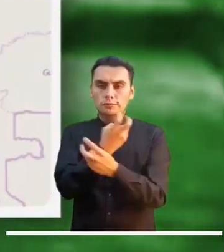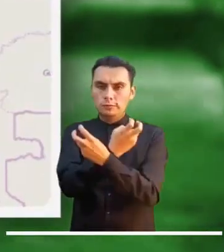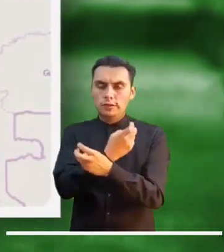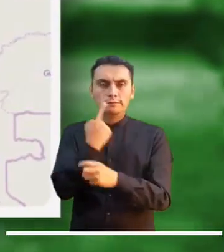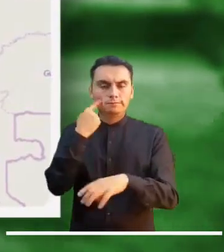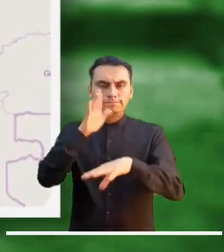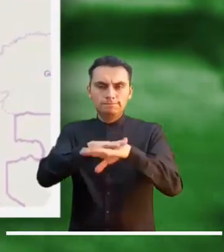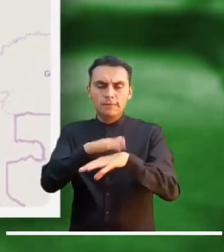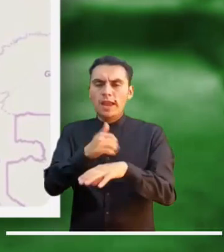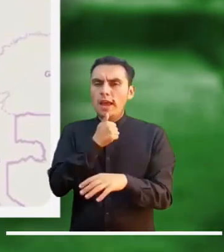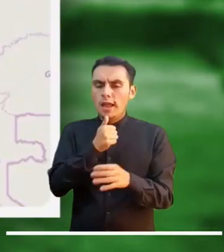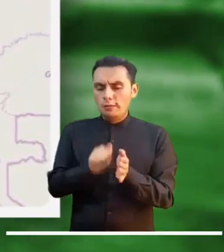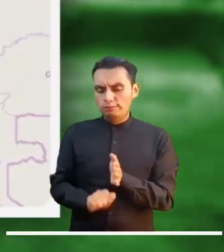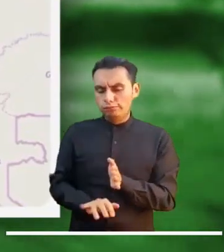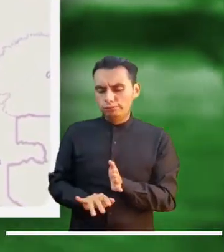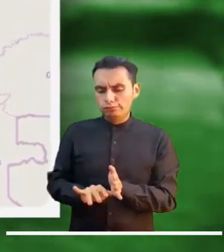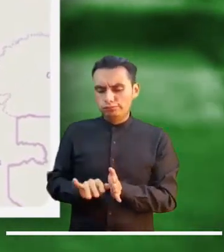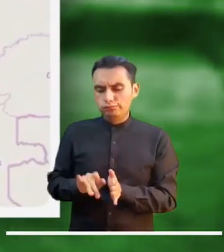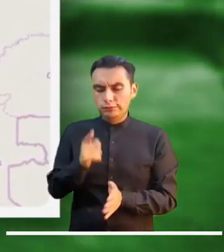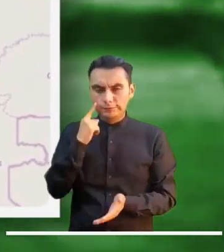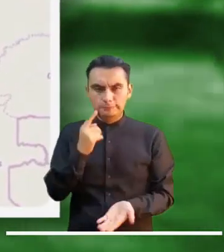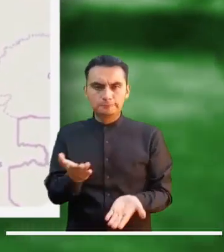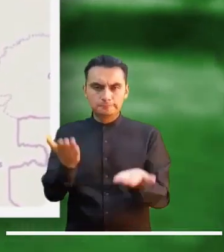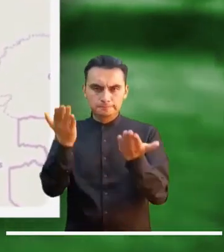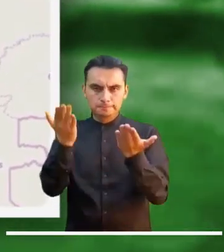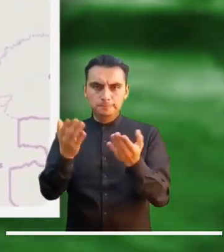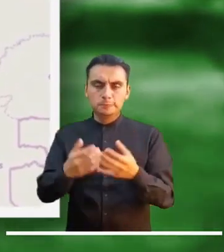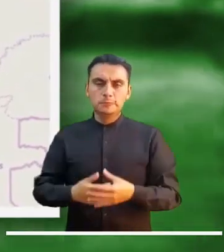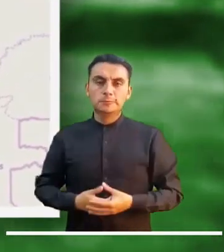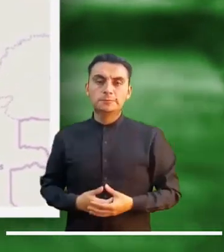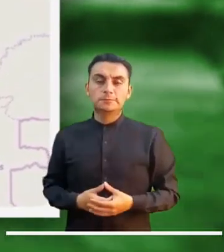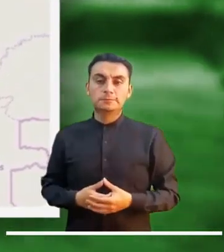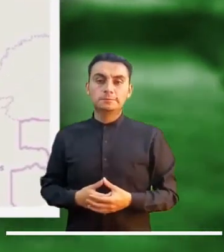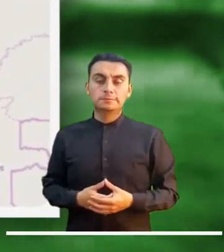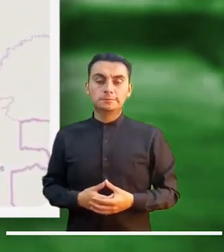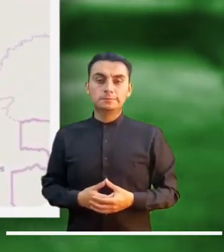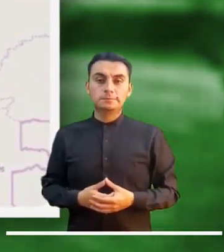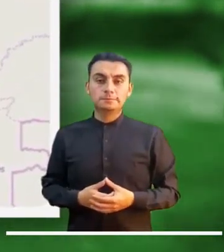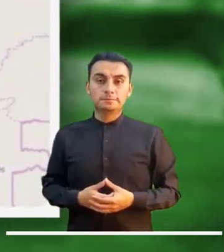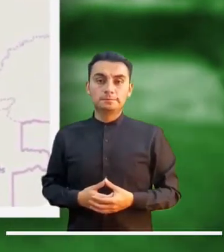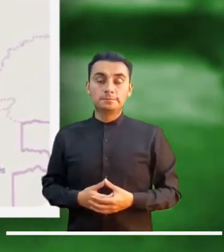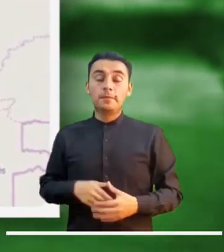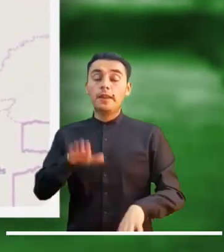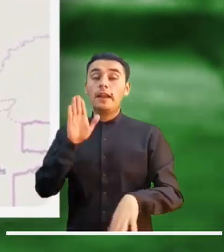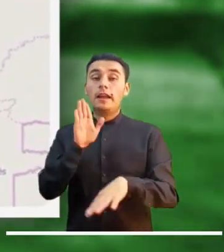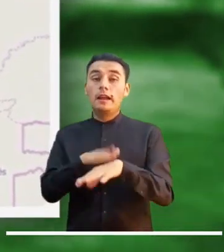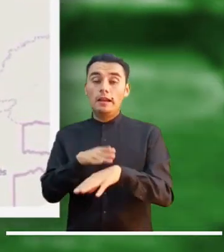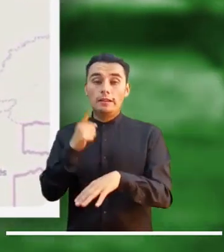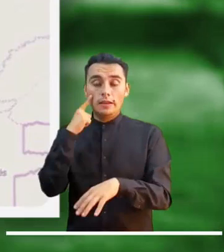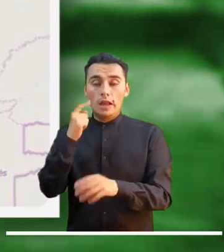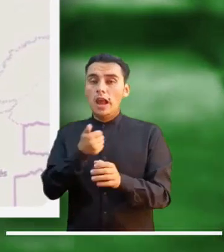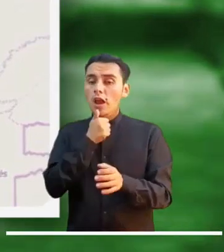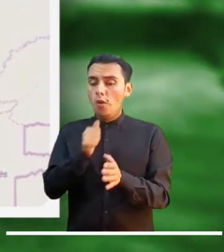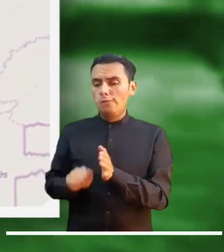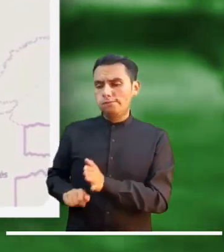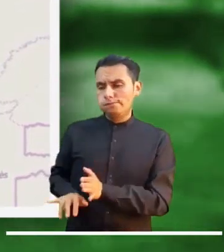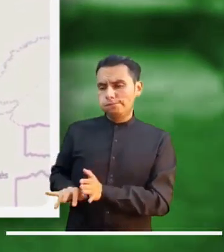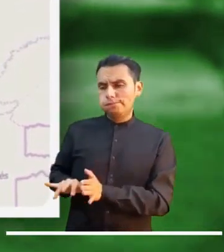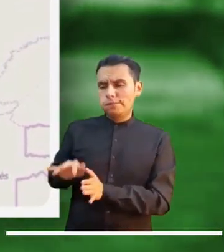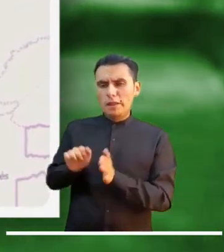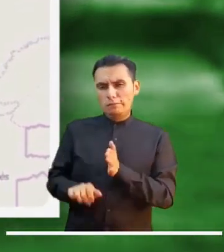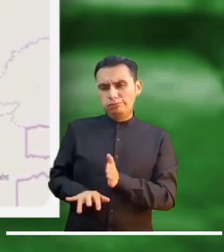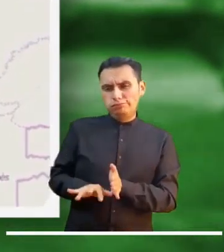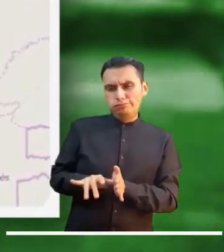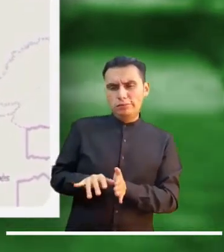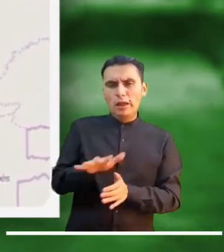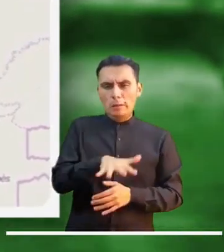Alerta roja en Huila, donde se reporta creciente del río Fortalecillas a la altura del barrio Buenaventura en el municipio de Neiva. Atención a las inundaciones registradas